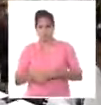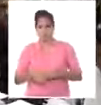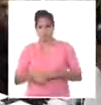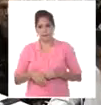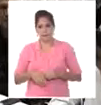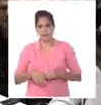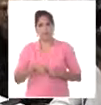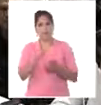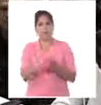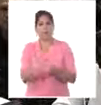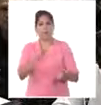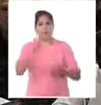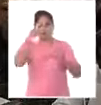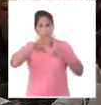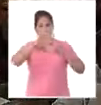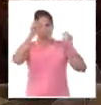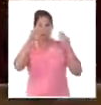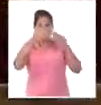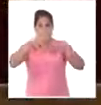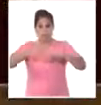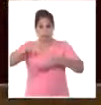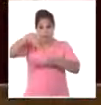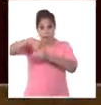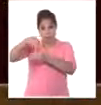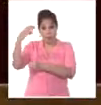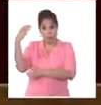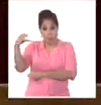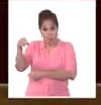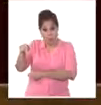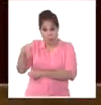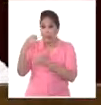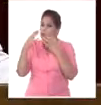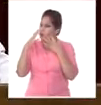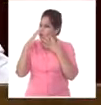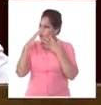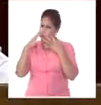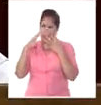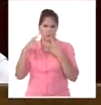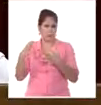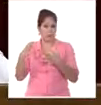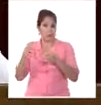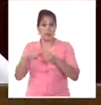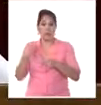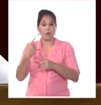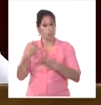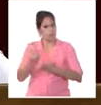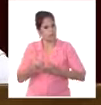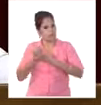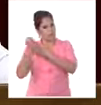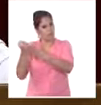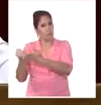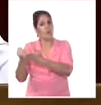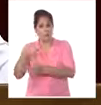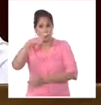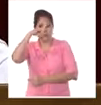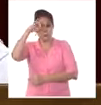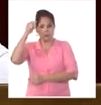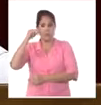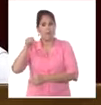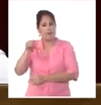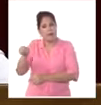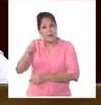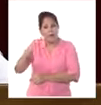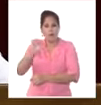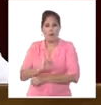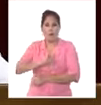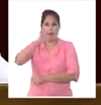El compromiso de Cuba con la paz en Colombia es inalterable y haremos todo lo que esté a nuestro alcance para el logro